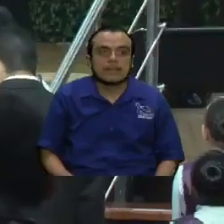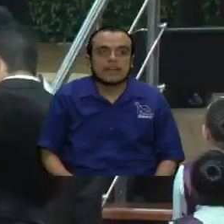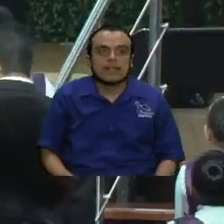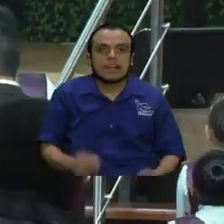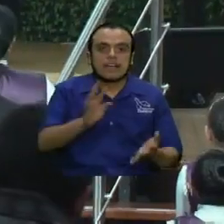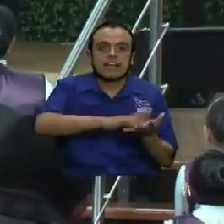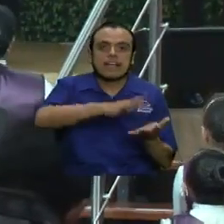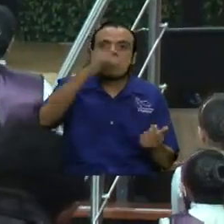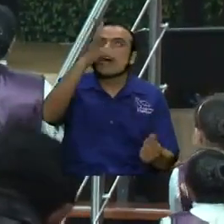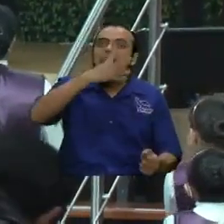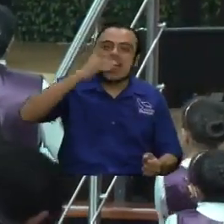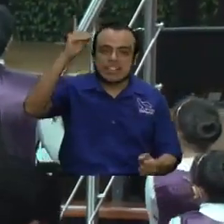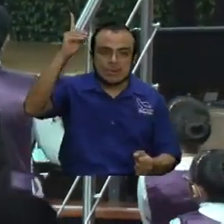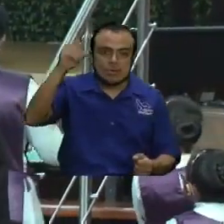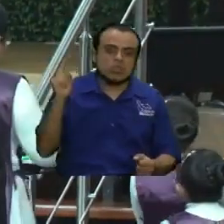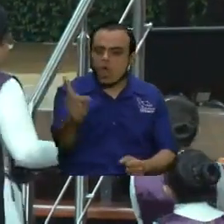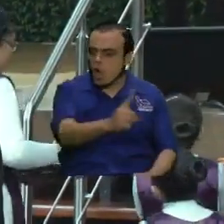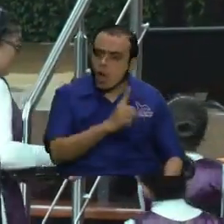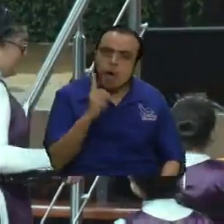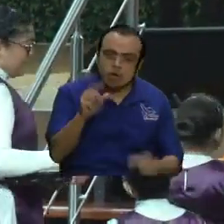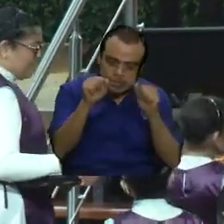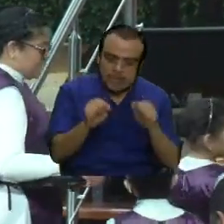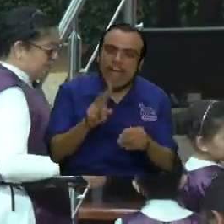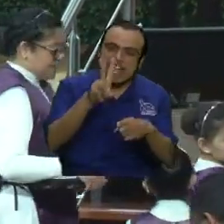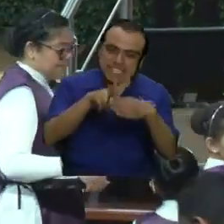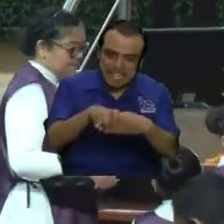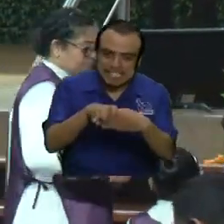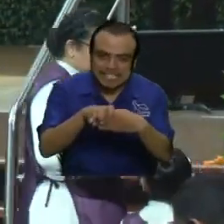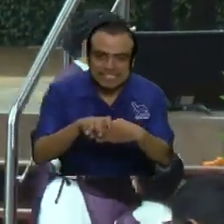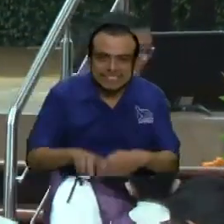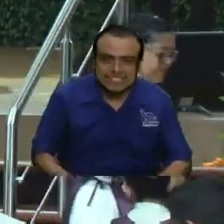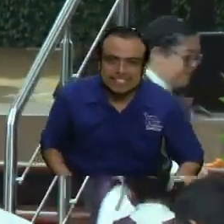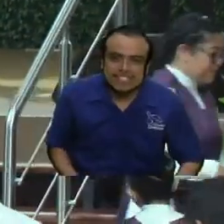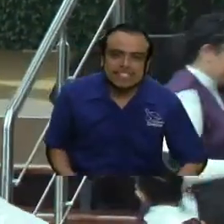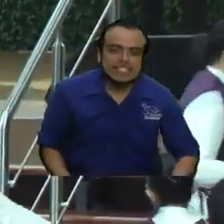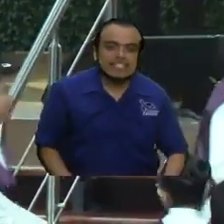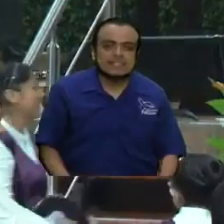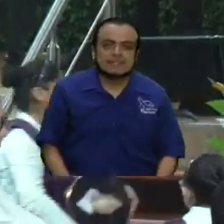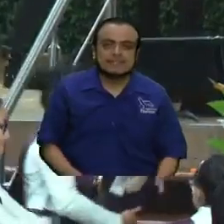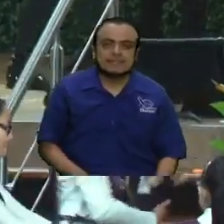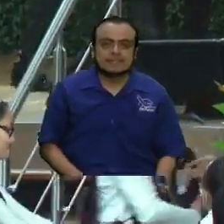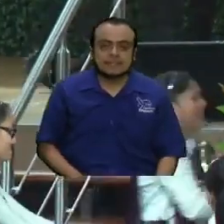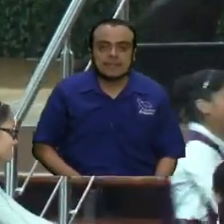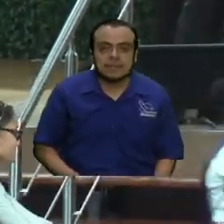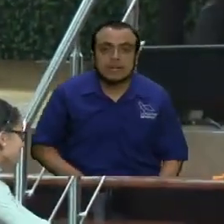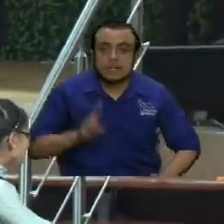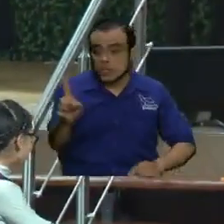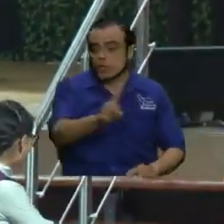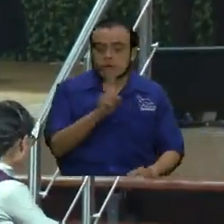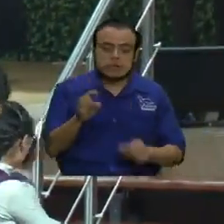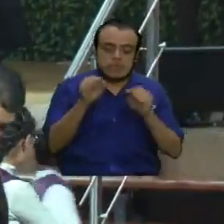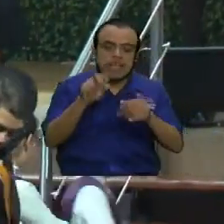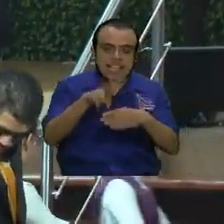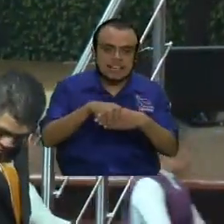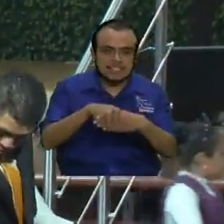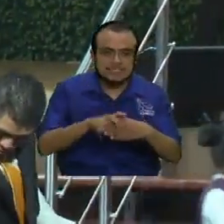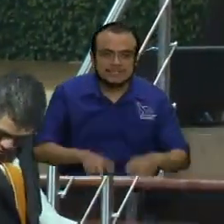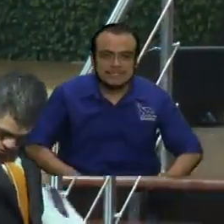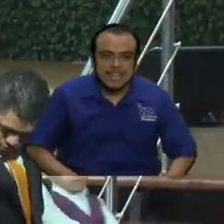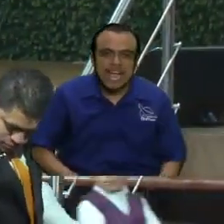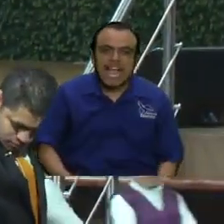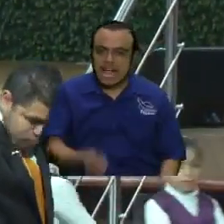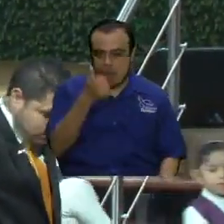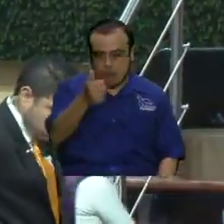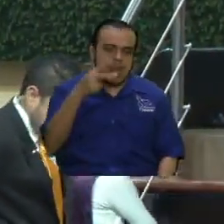Buenas noches, pueden tomar su lugar por favor, mis hermanos y hermanas pueden descender. Qué bueno